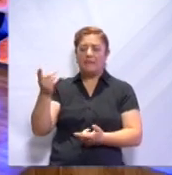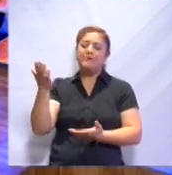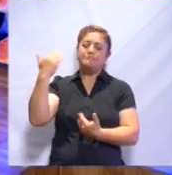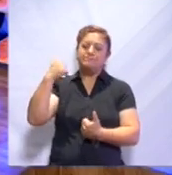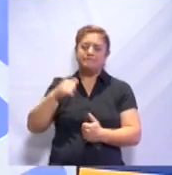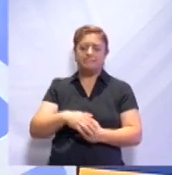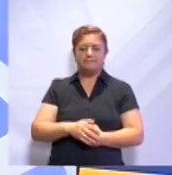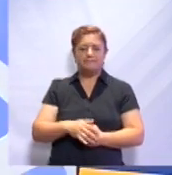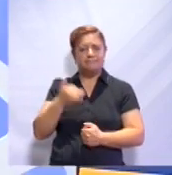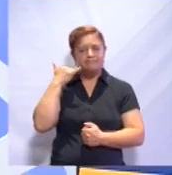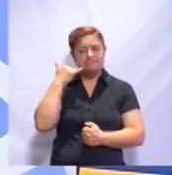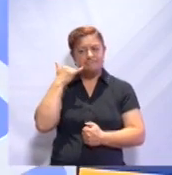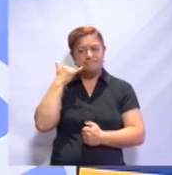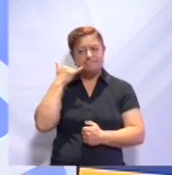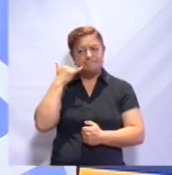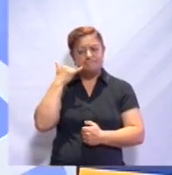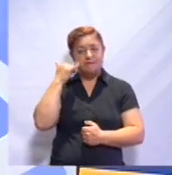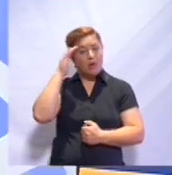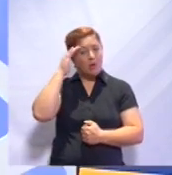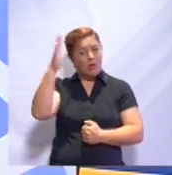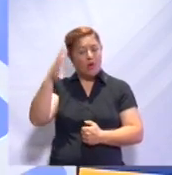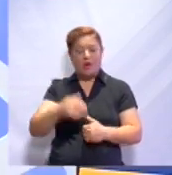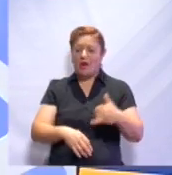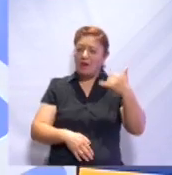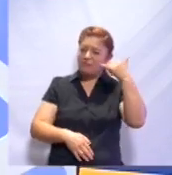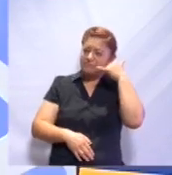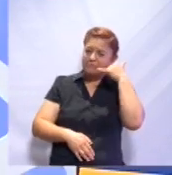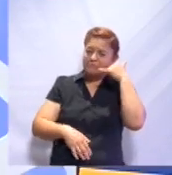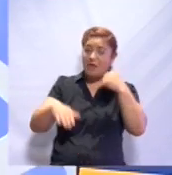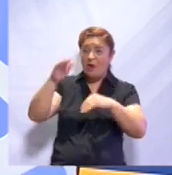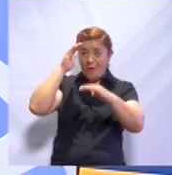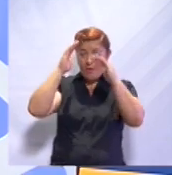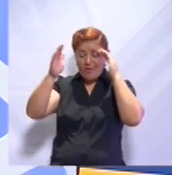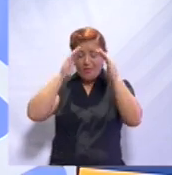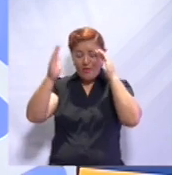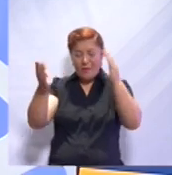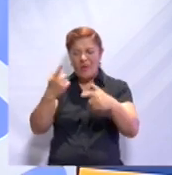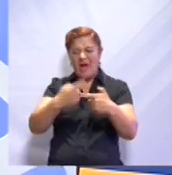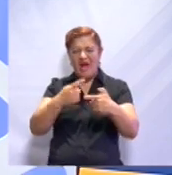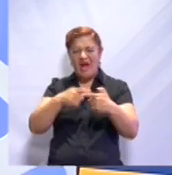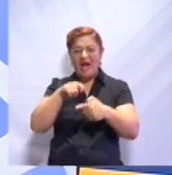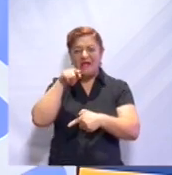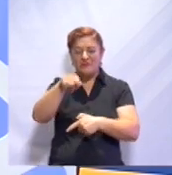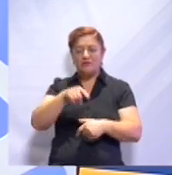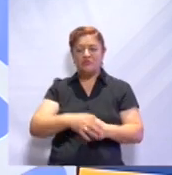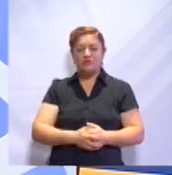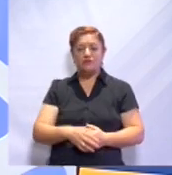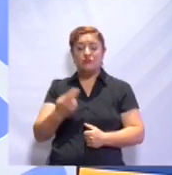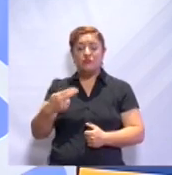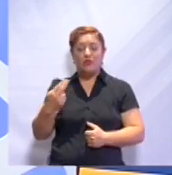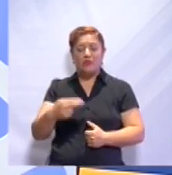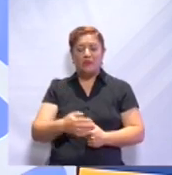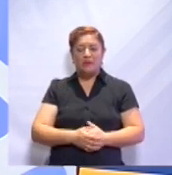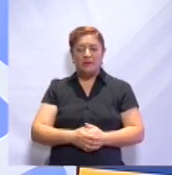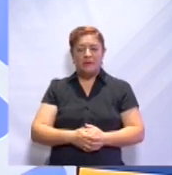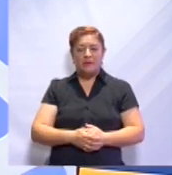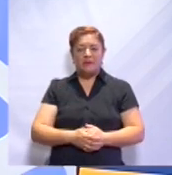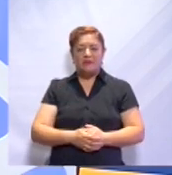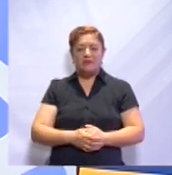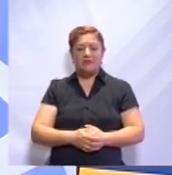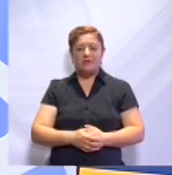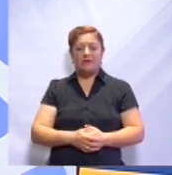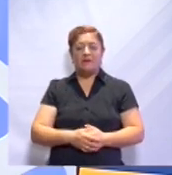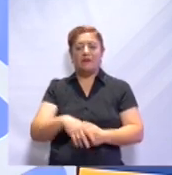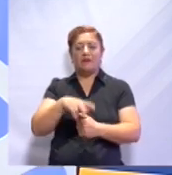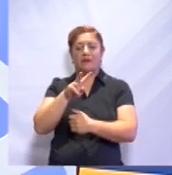¿Hola? ¡Hola! ¡Hola! ¿Con quién tenemos el gusto? Con Daniela